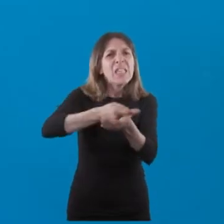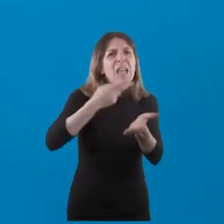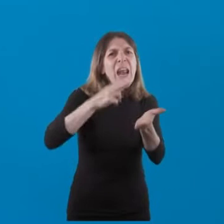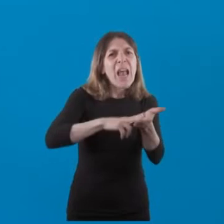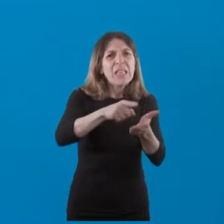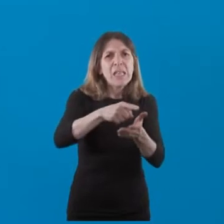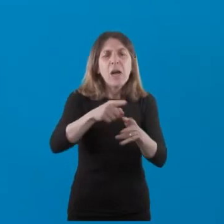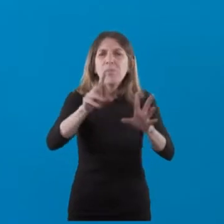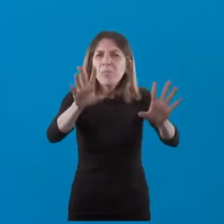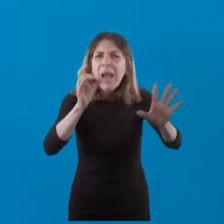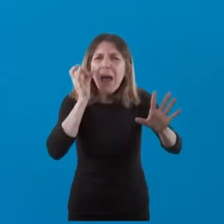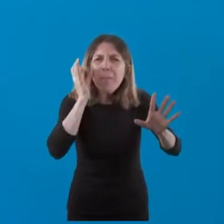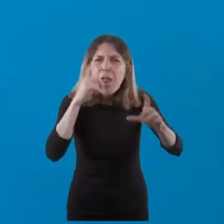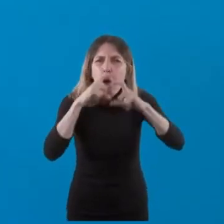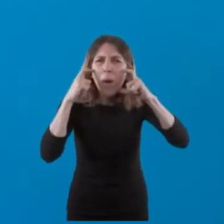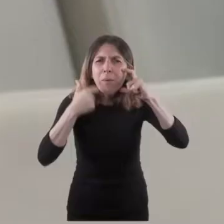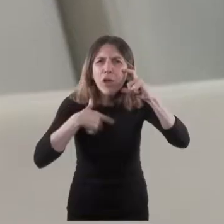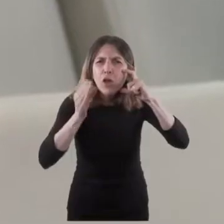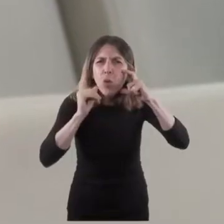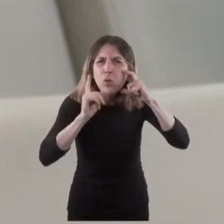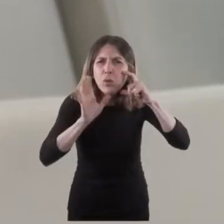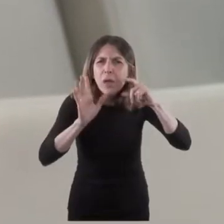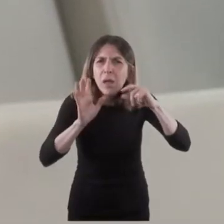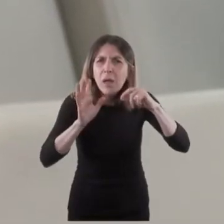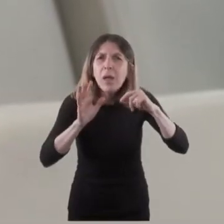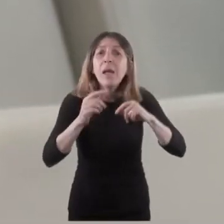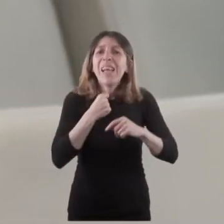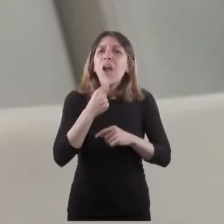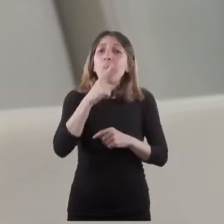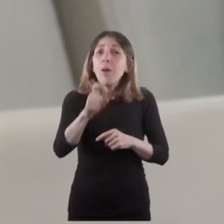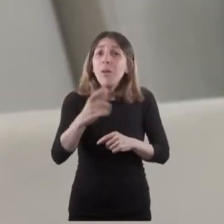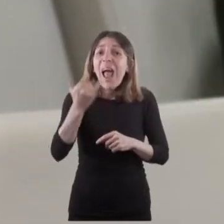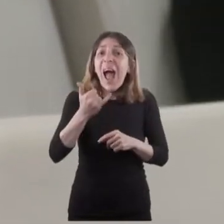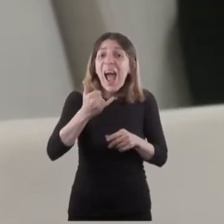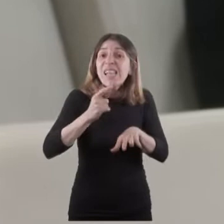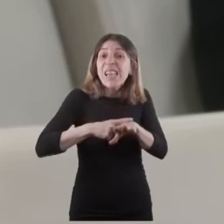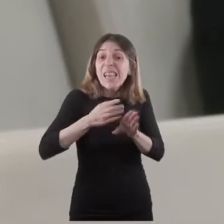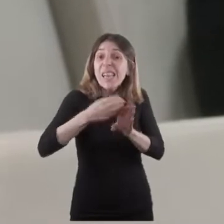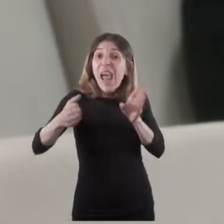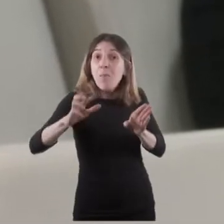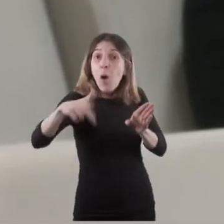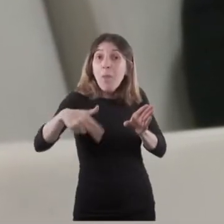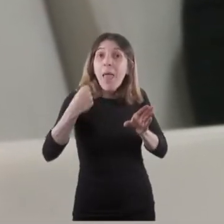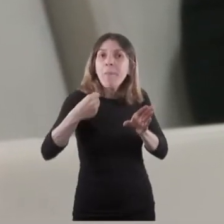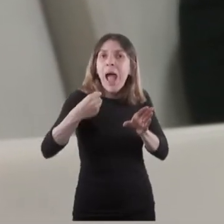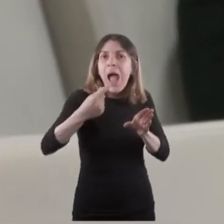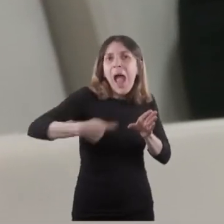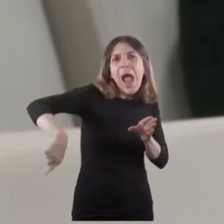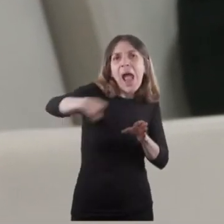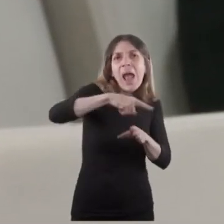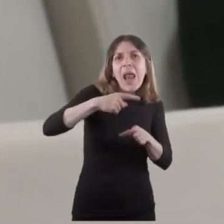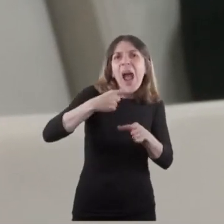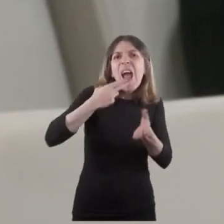Me podés repetir porque por el barbijo no te escuché muy bien. Quisiera preguntar si hay un plazo de tiempo para la implementación del